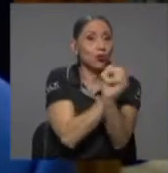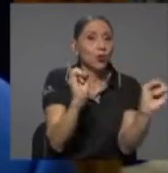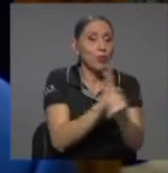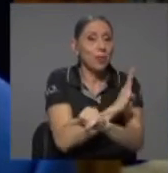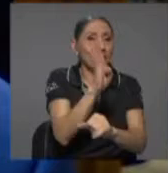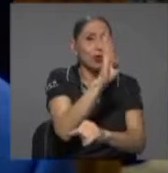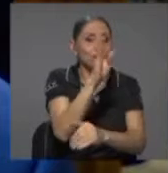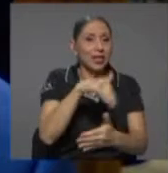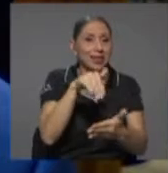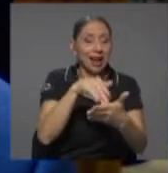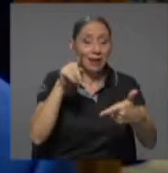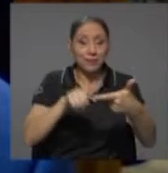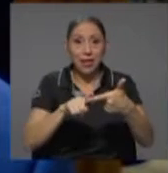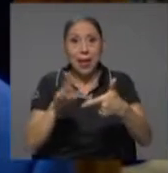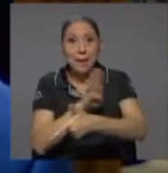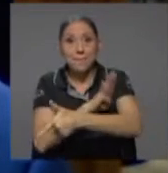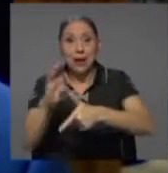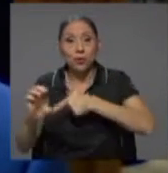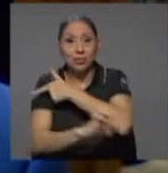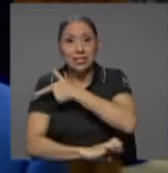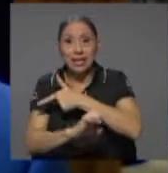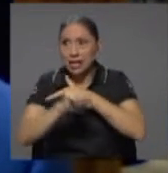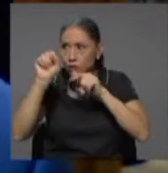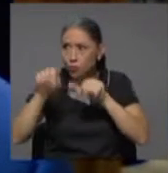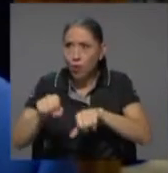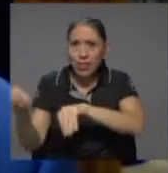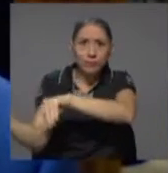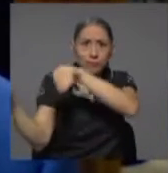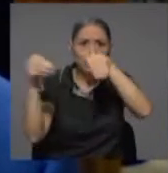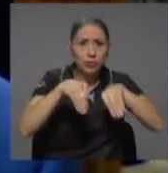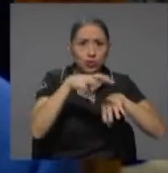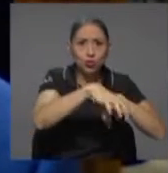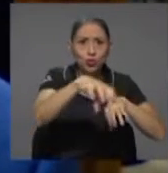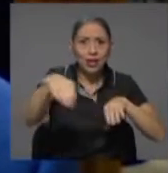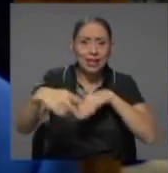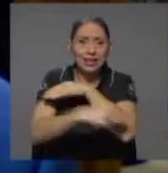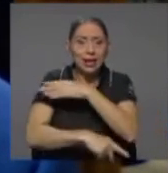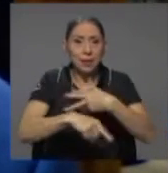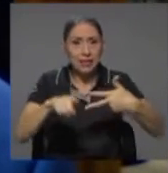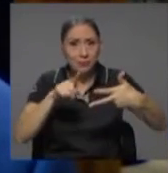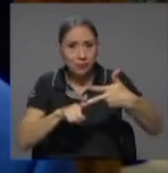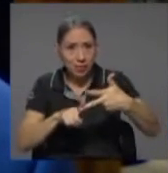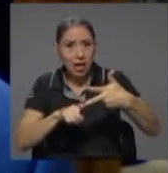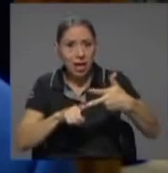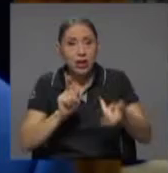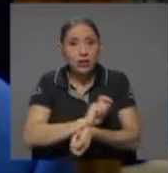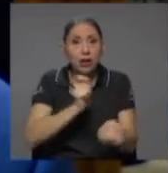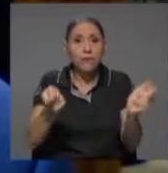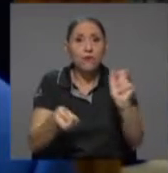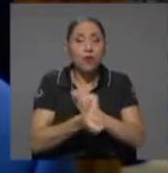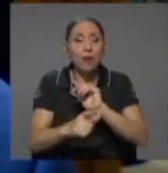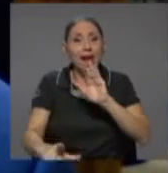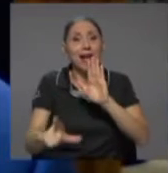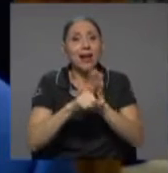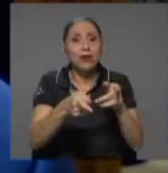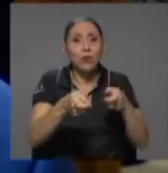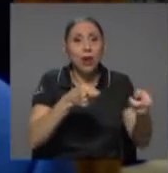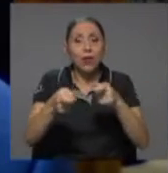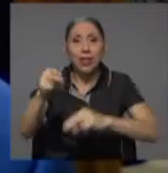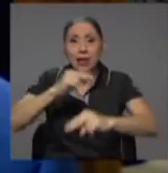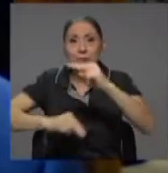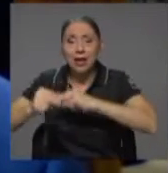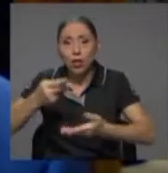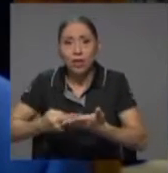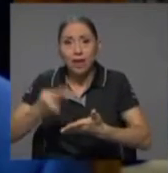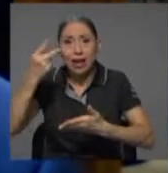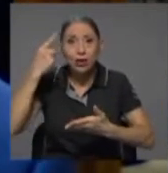operación de bancos extranjeros por vía de sucursales en el país, una tercera que reforma el régimen de la ley reguladora al mercado de valores, sobre todo para permitir intercambio